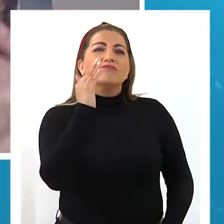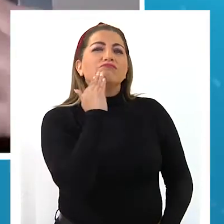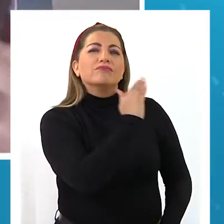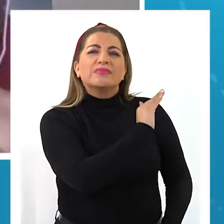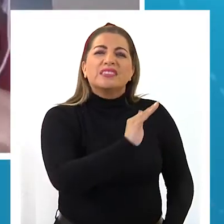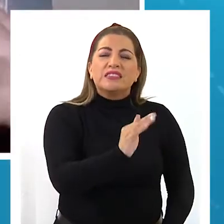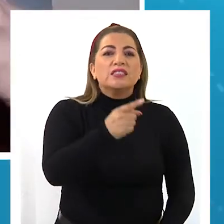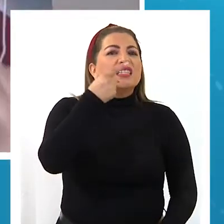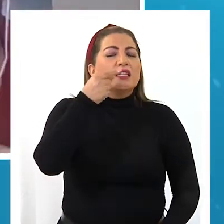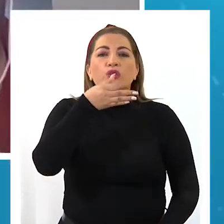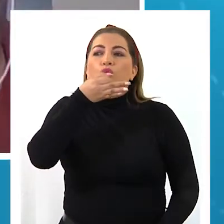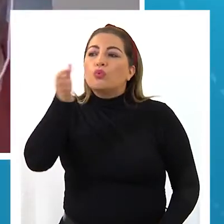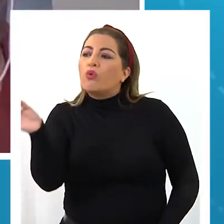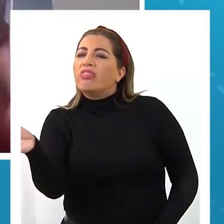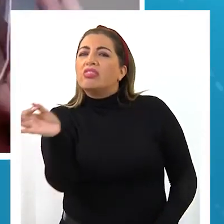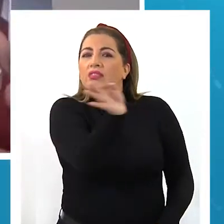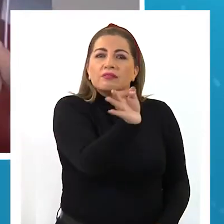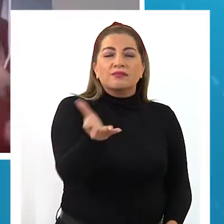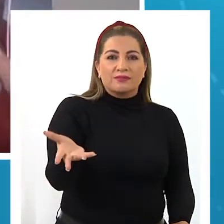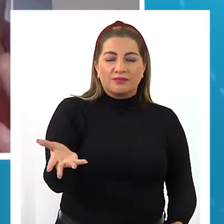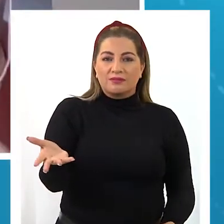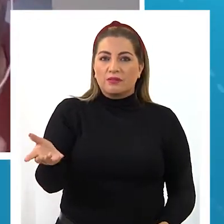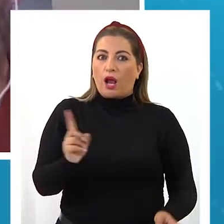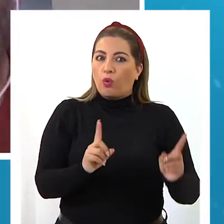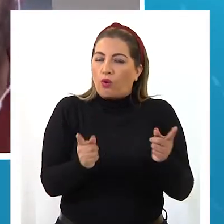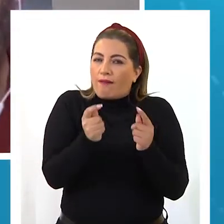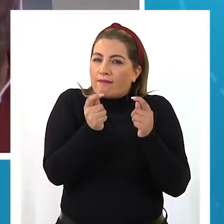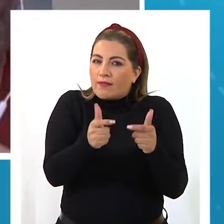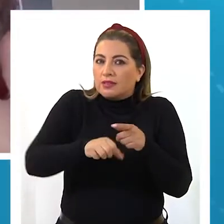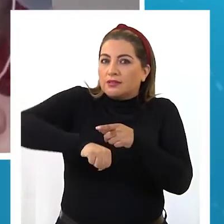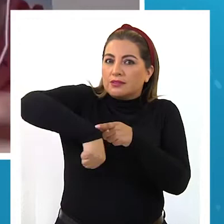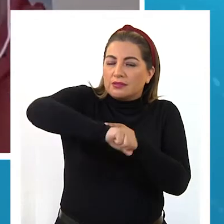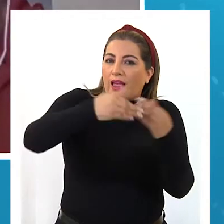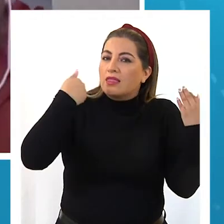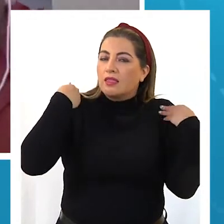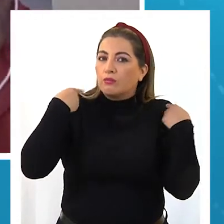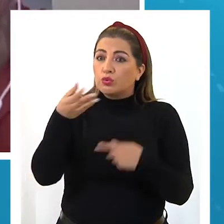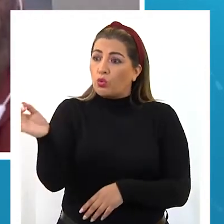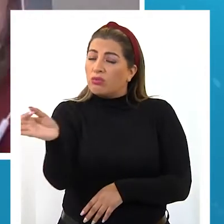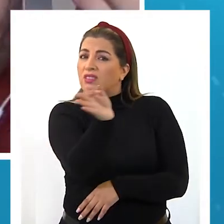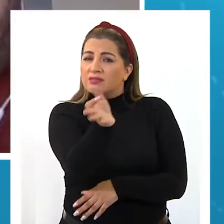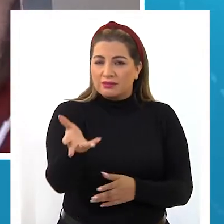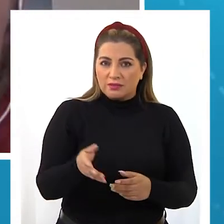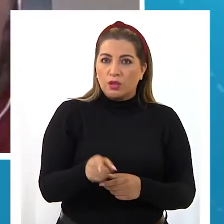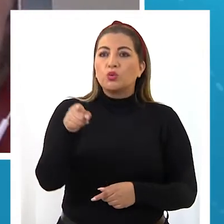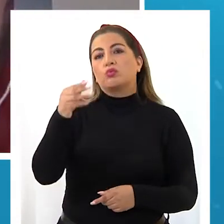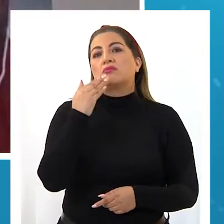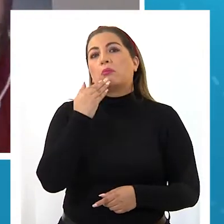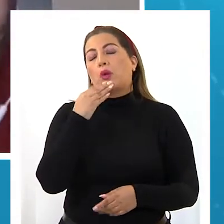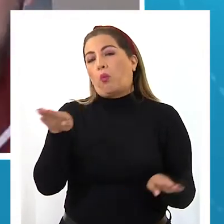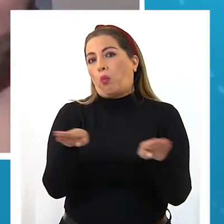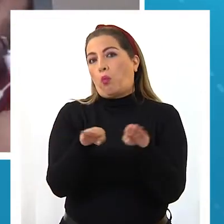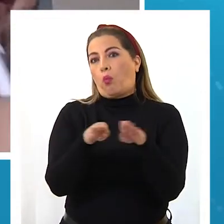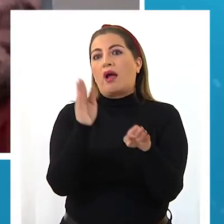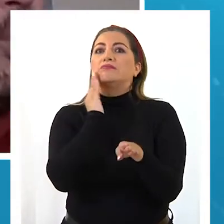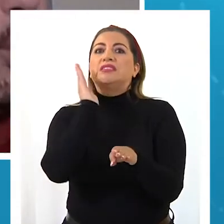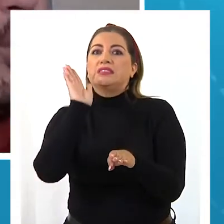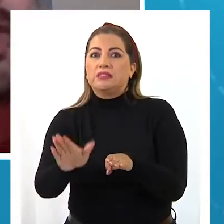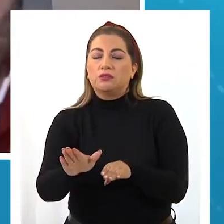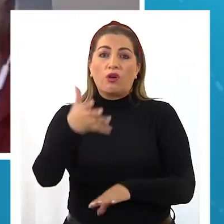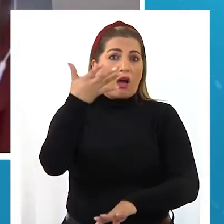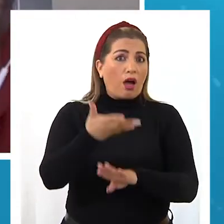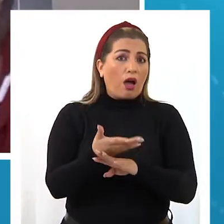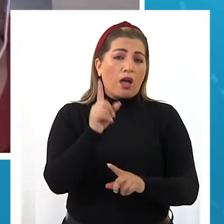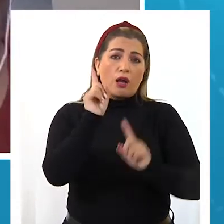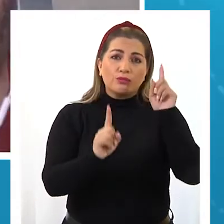que tienen habilidades para el deporte? ¿Qué le puedes decir tú? Que también eres un niño y deben haber